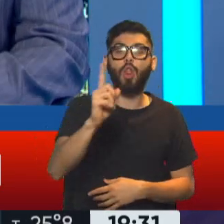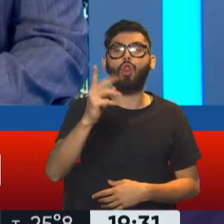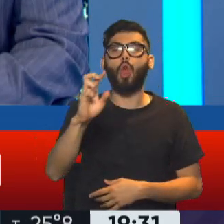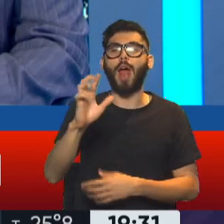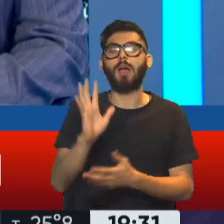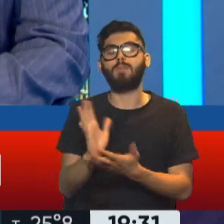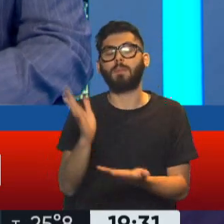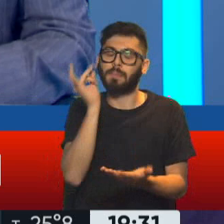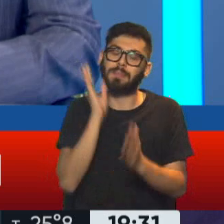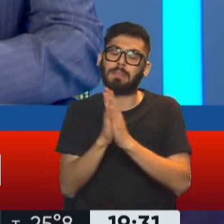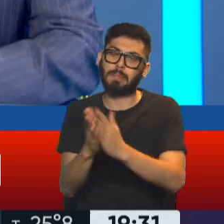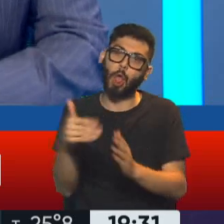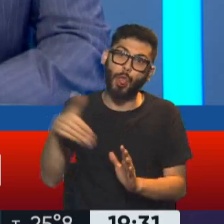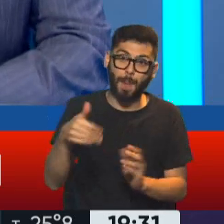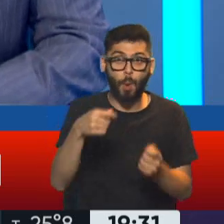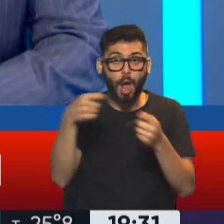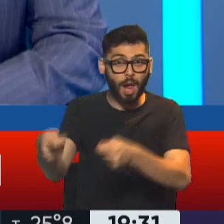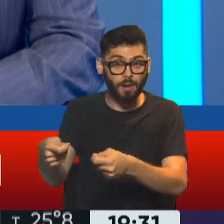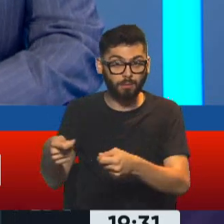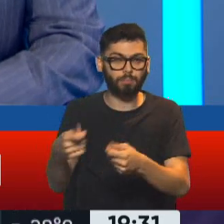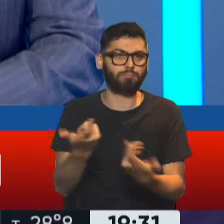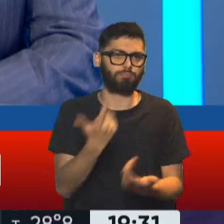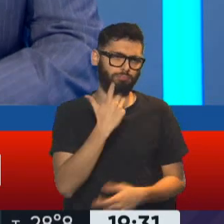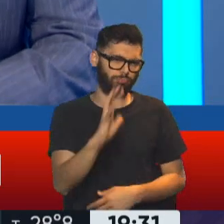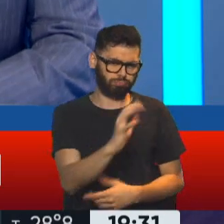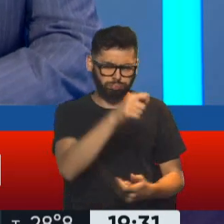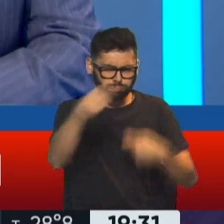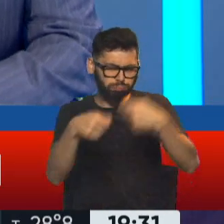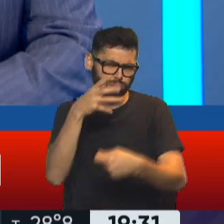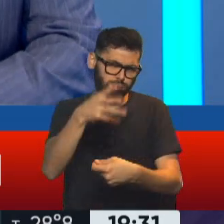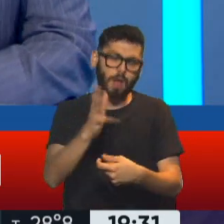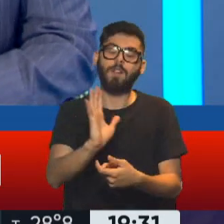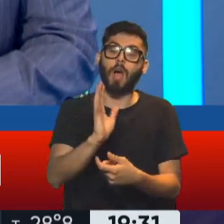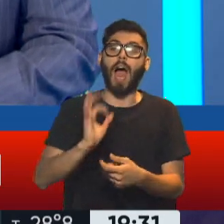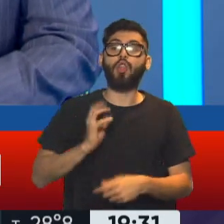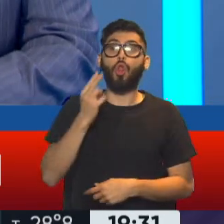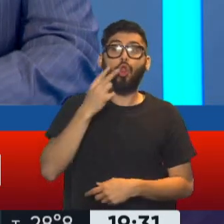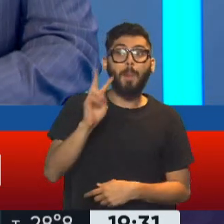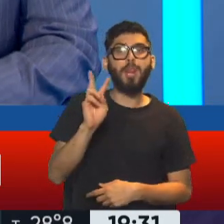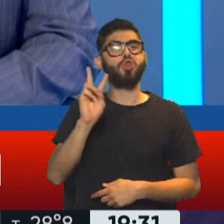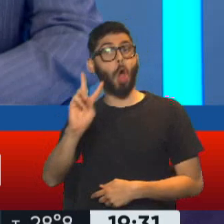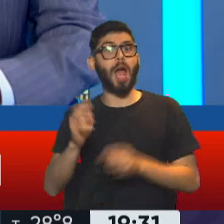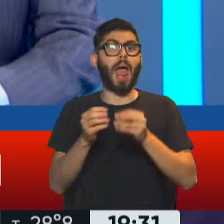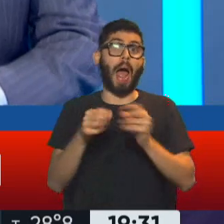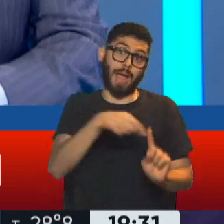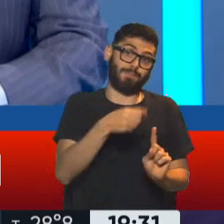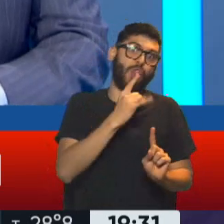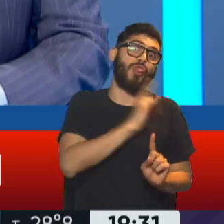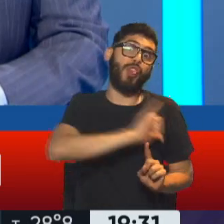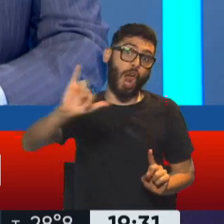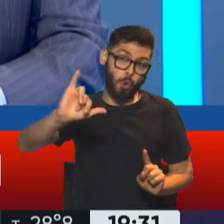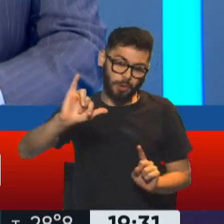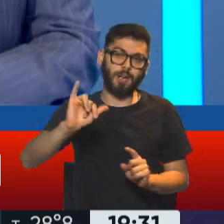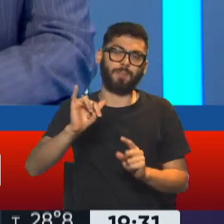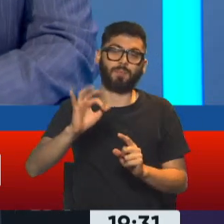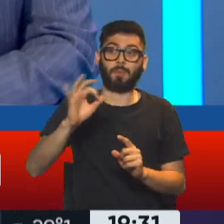de compensación por todo eso. La causa se comenzó a investigar en el año 2002. Allí arrancó la denuncia, los hechos son del año